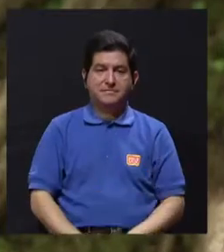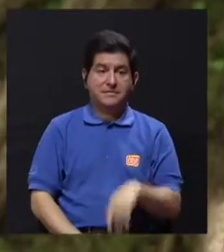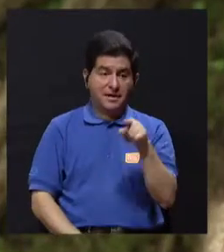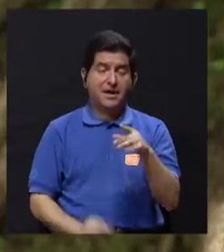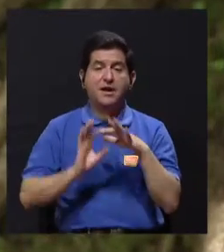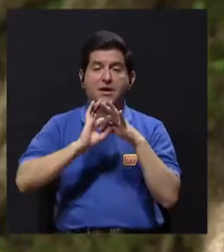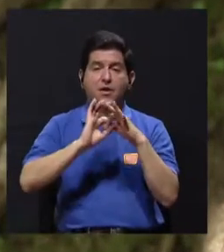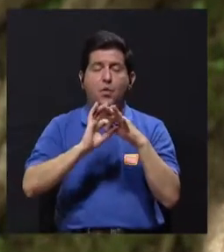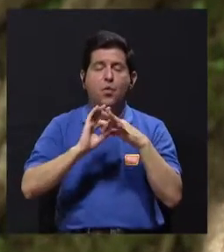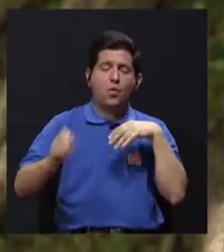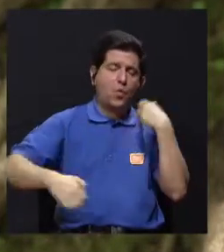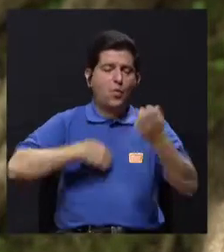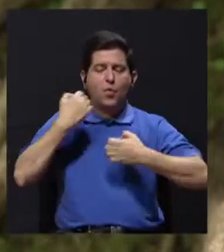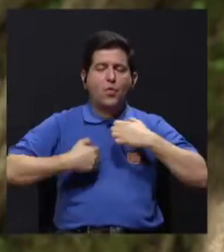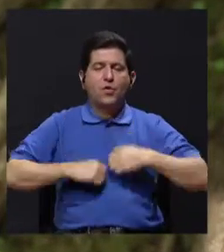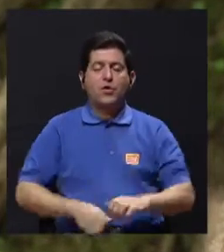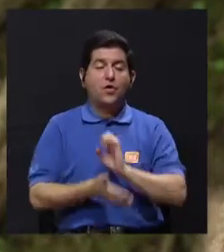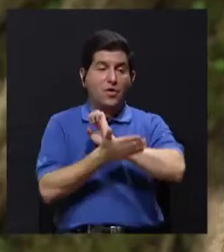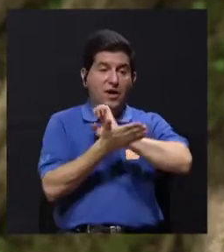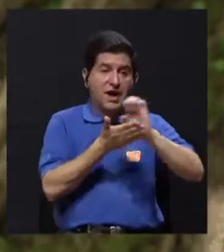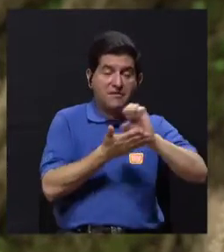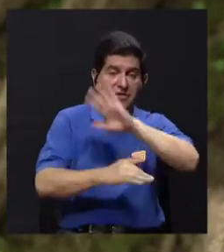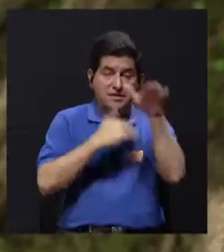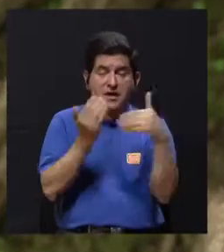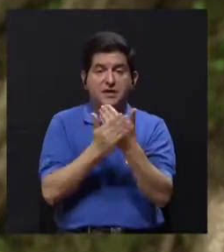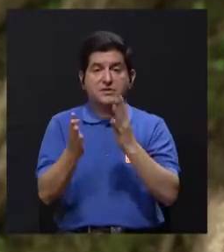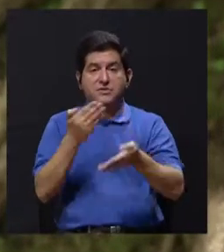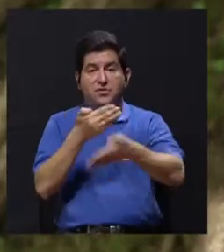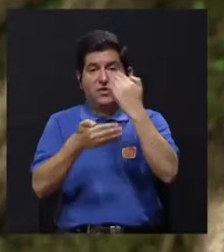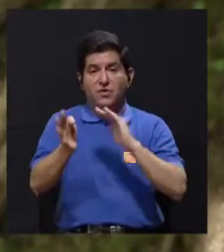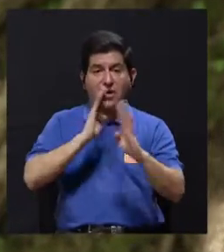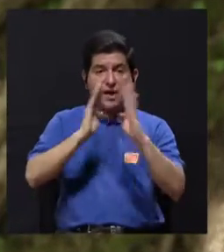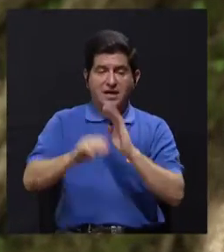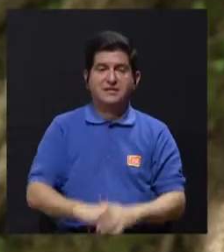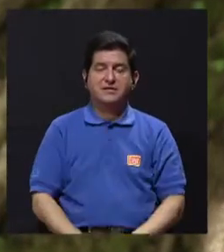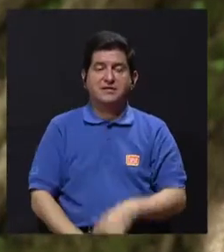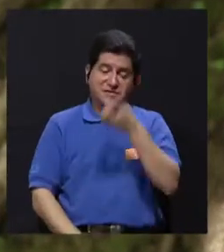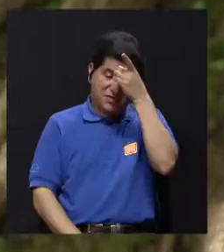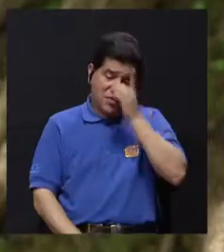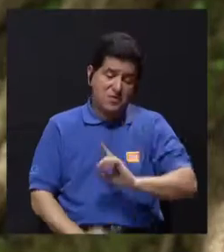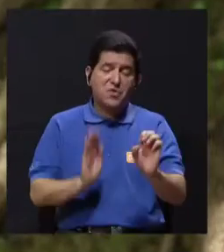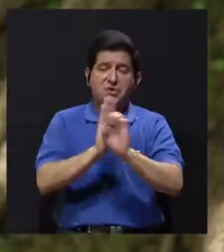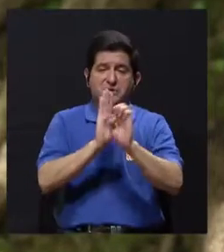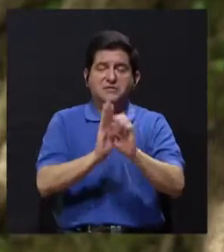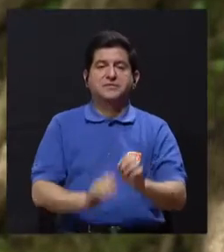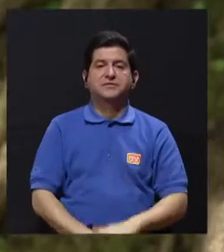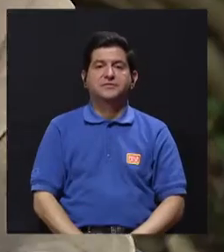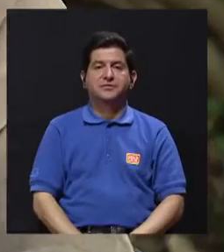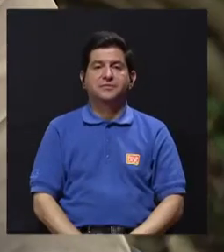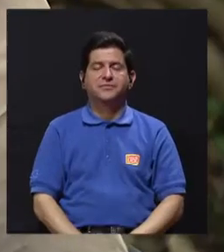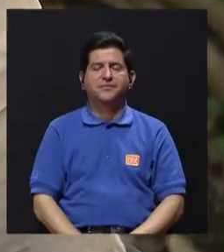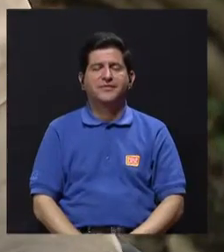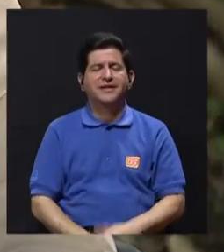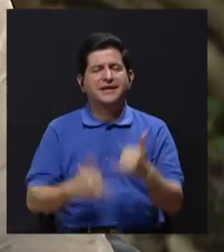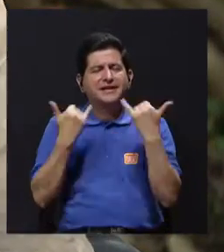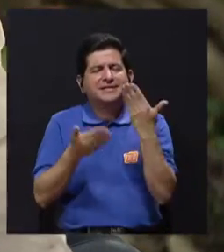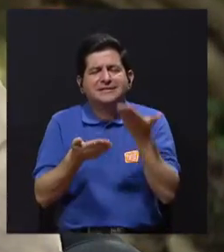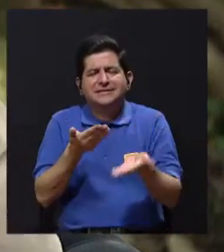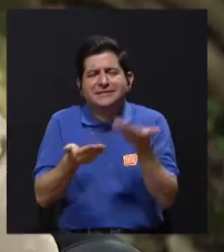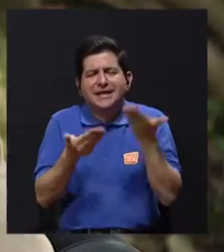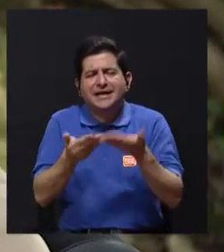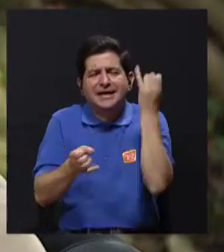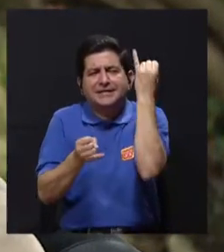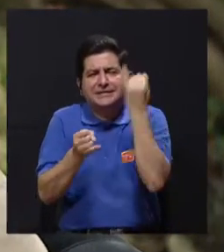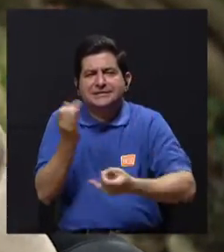entonces los lazos emocionales que van a prevenir la aparición de todo lo que hemos conversado como la depresión. Doctor bueno ya casi tenemos